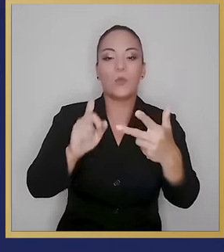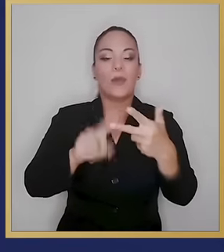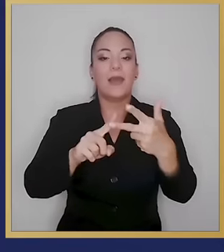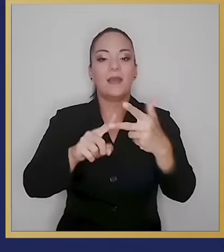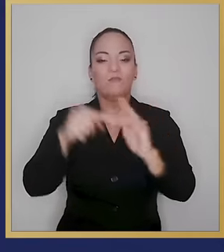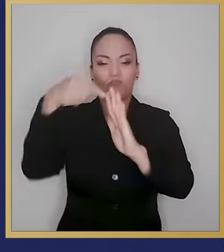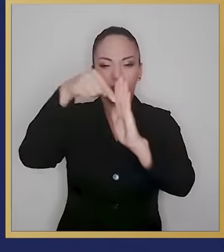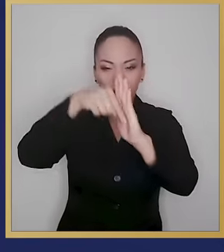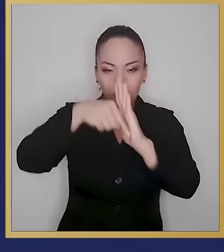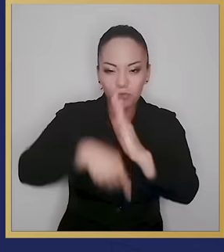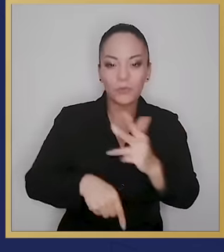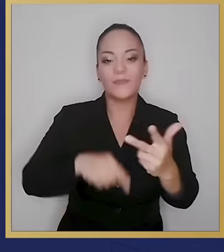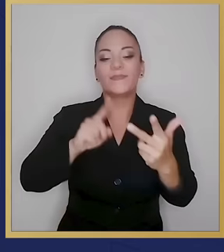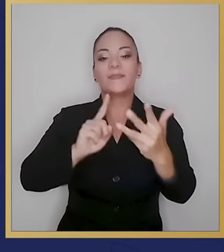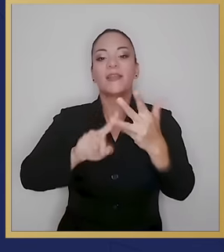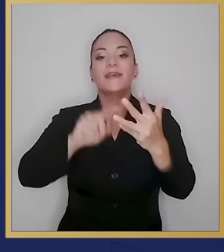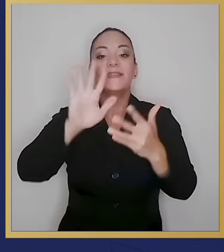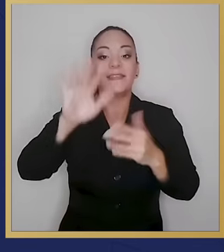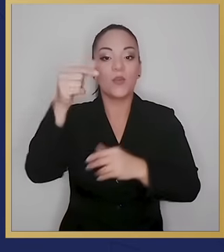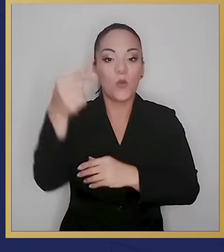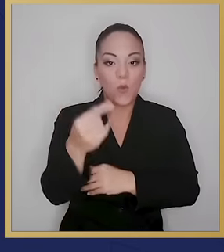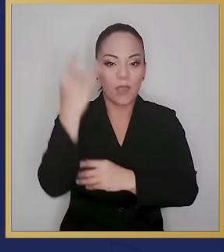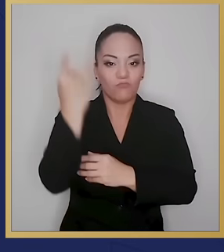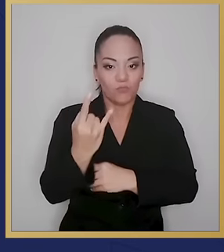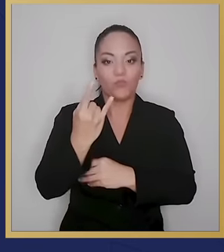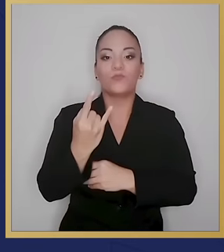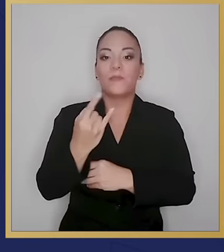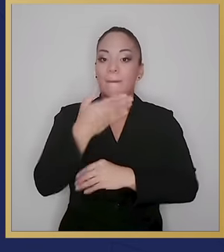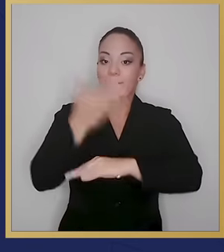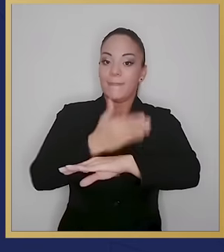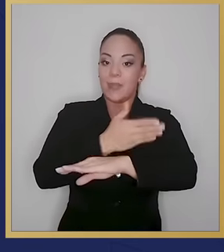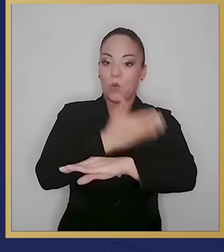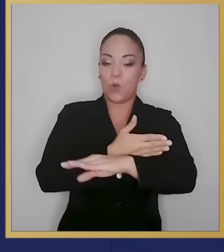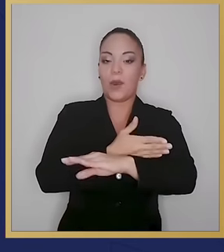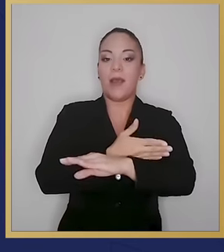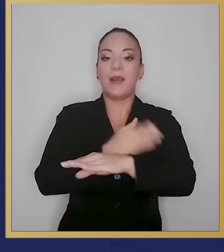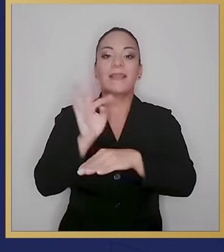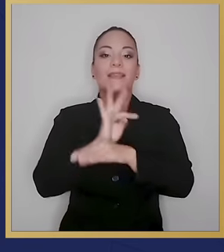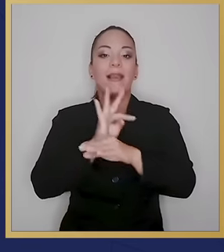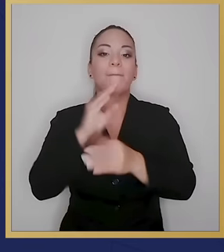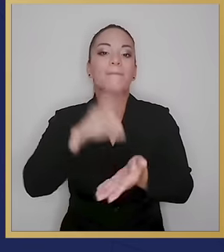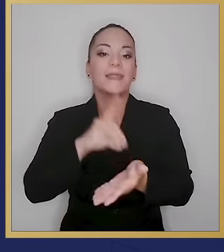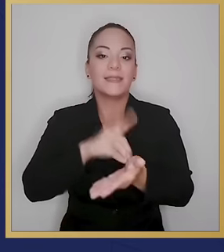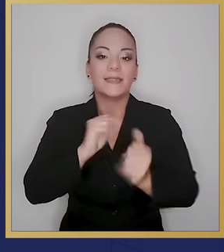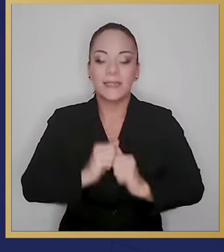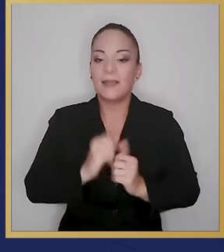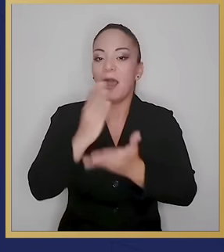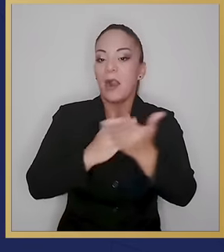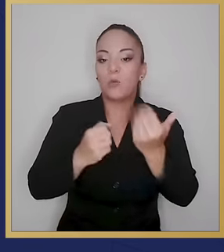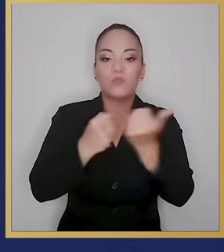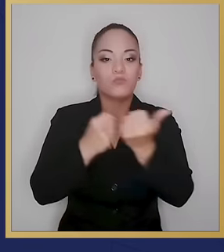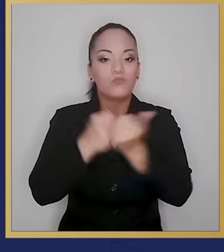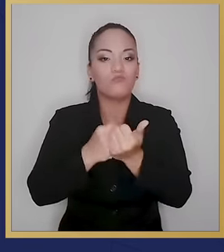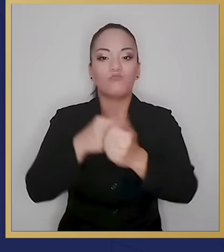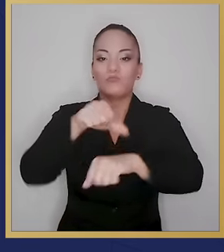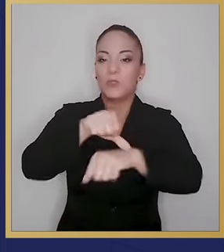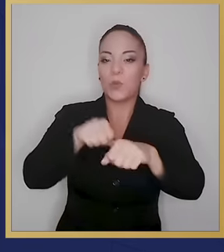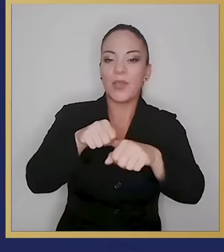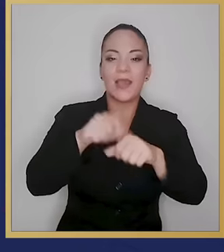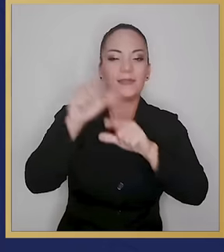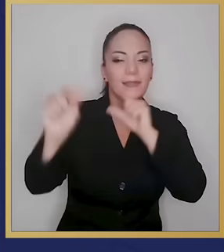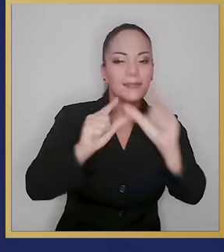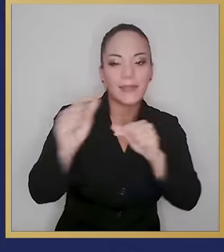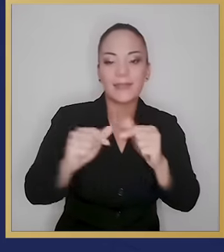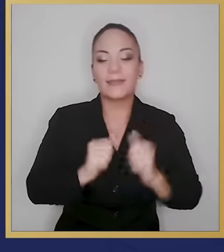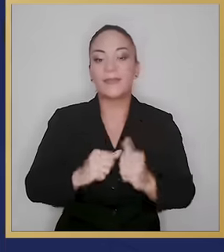el metaverso. Así también, la red 5G permite mejorar la telemedicina en temas de salud, para apoyar en cirugías a distancia.